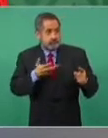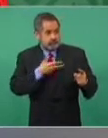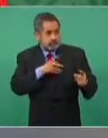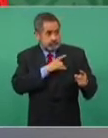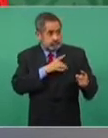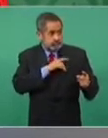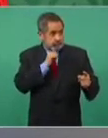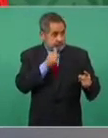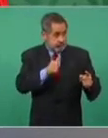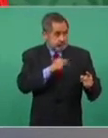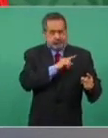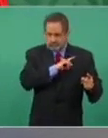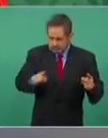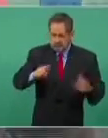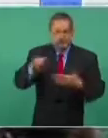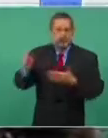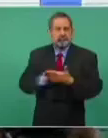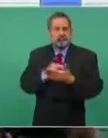que pase a firmar.